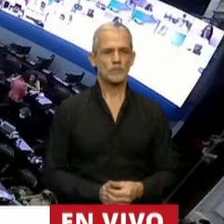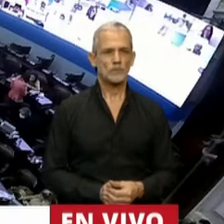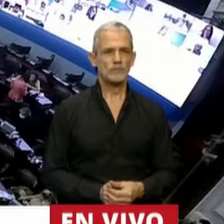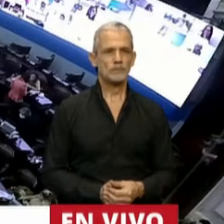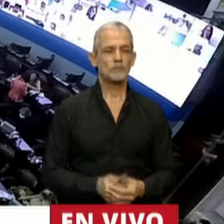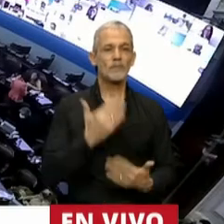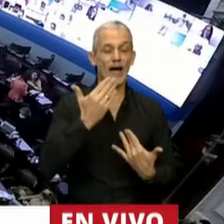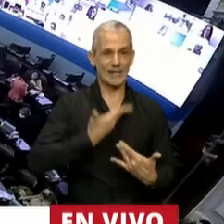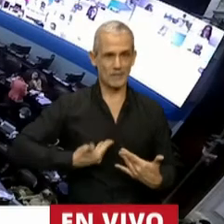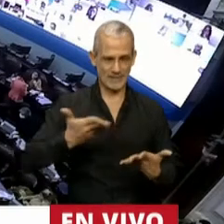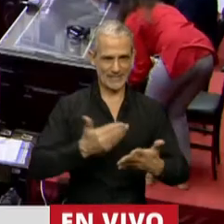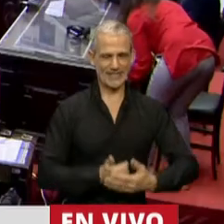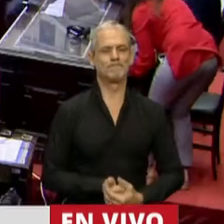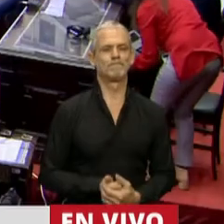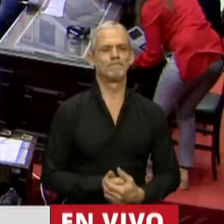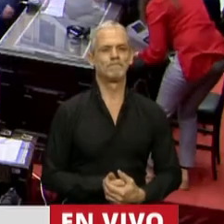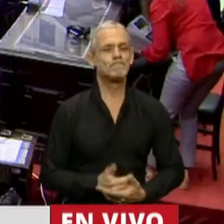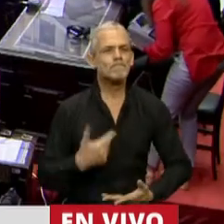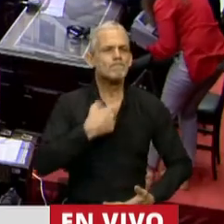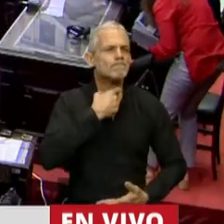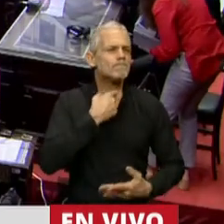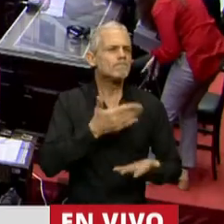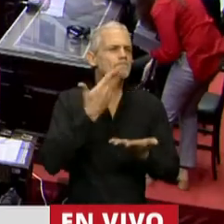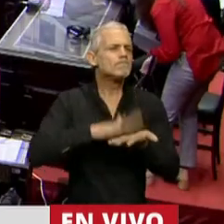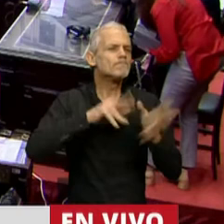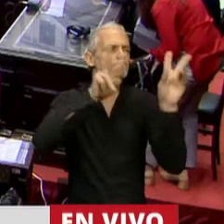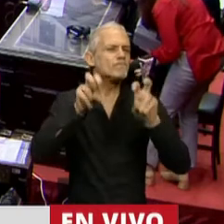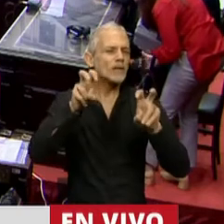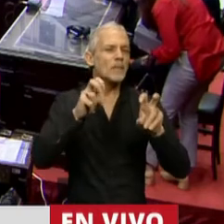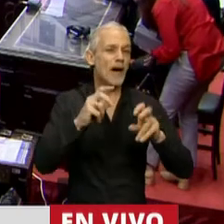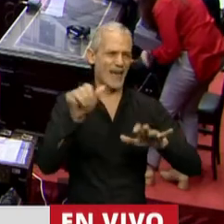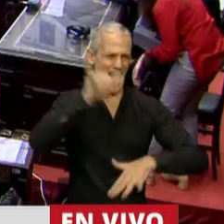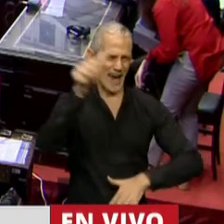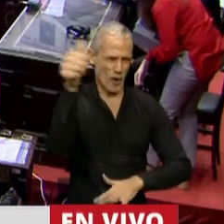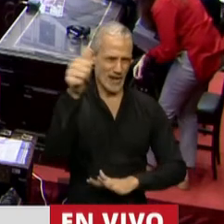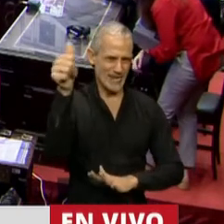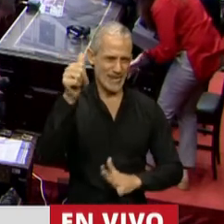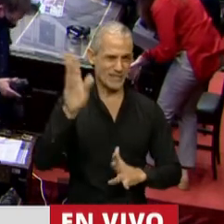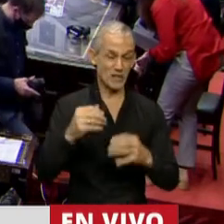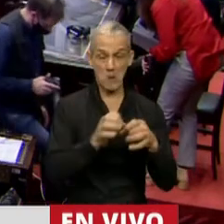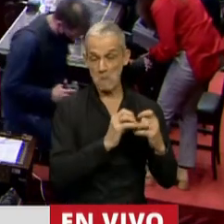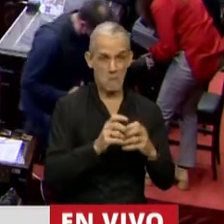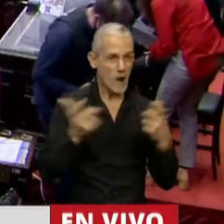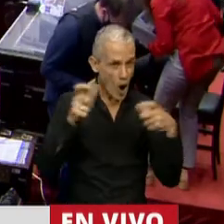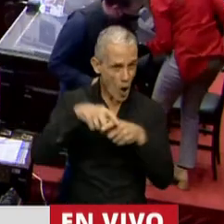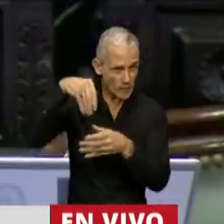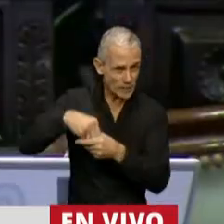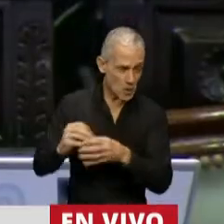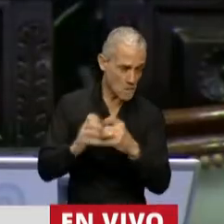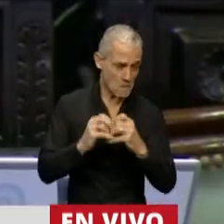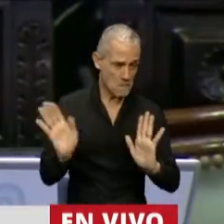Gracias, Presidente. Me quiero referir al tema de Aerolíneas, que no fue discutido en la Comisión,